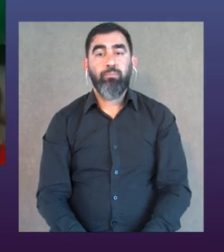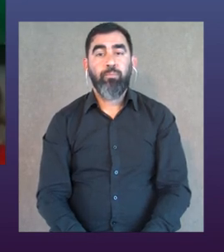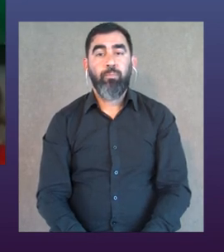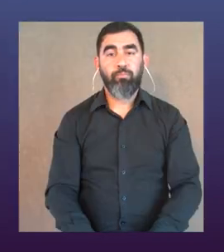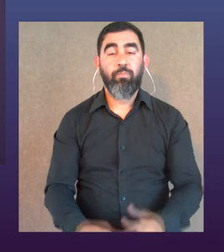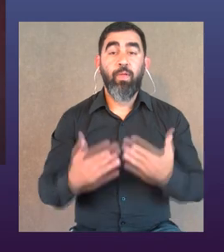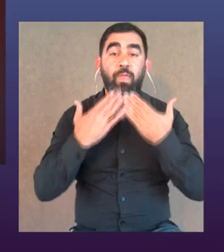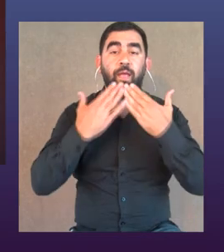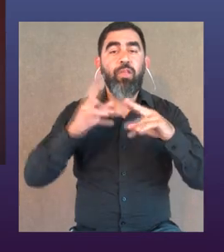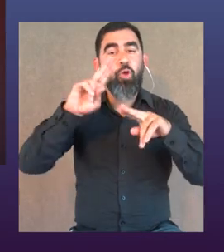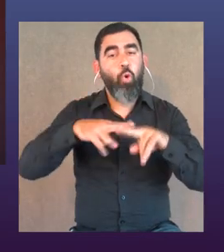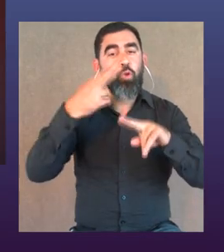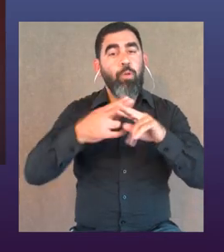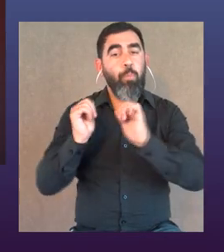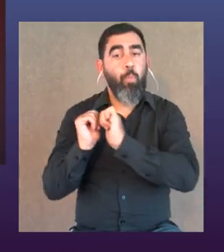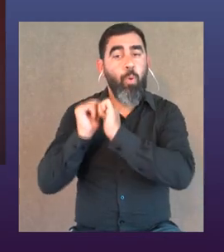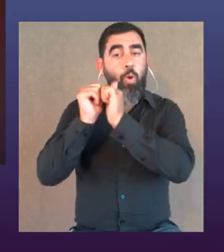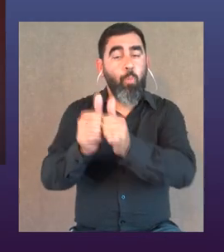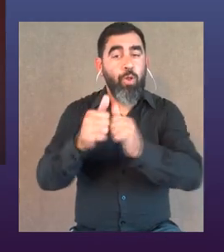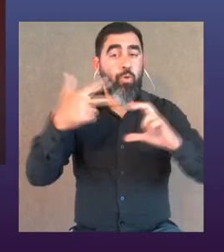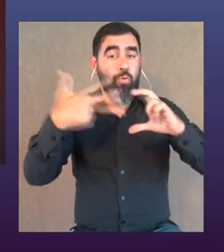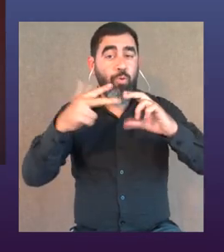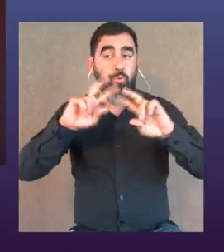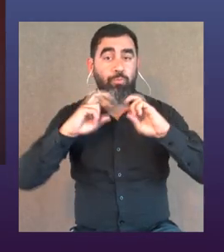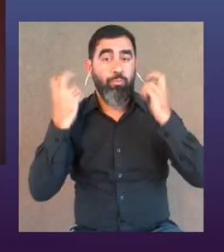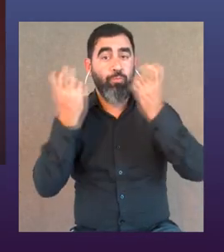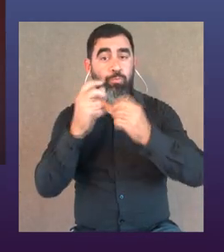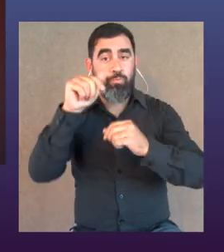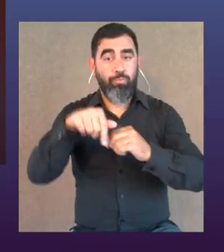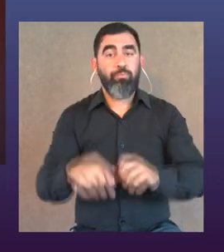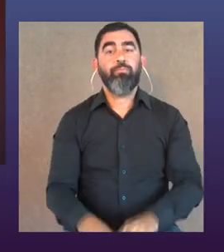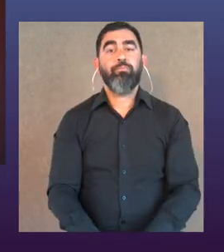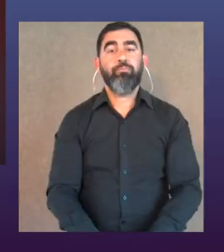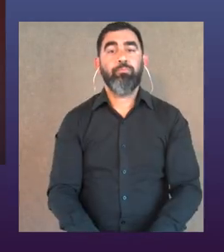chau gracias una vez más por acompañarnos en Perifoneos Online